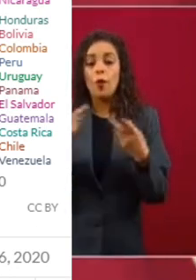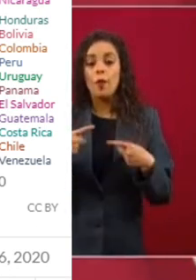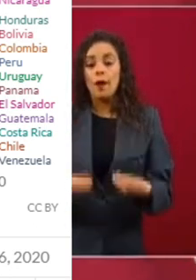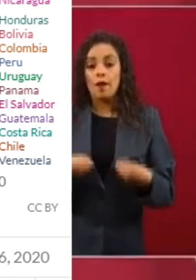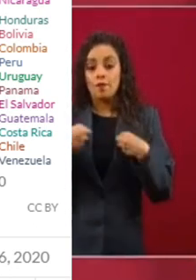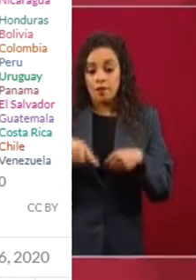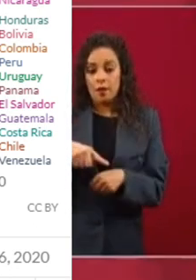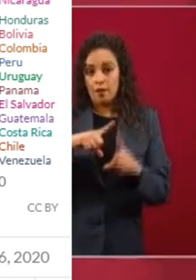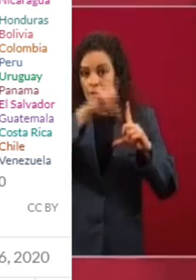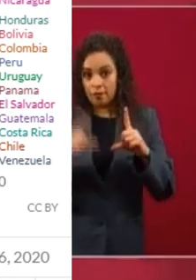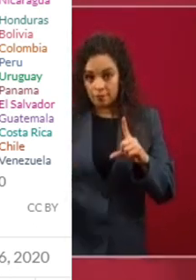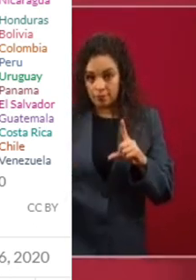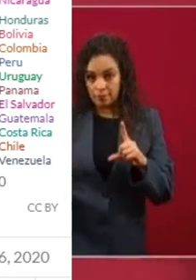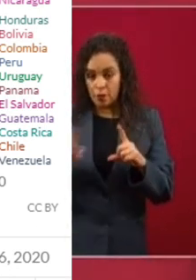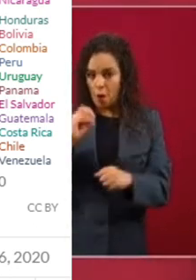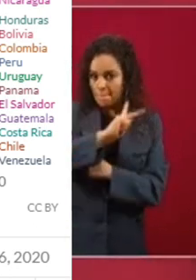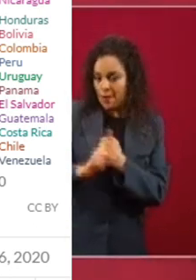lo que dice el diccionario.